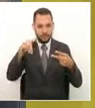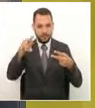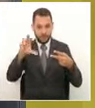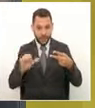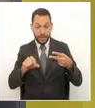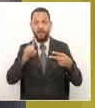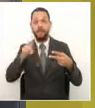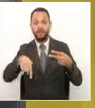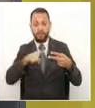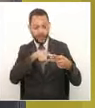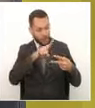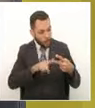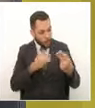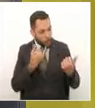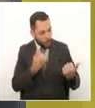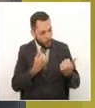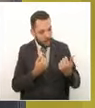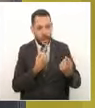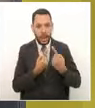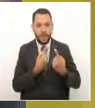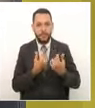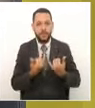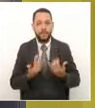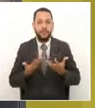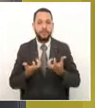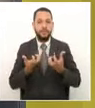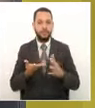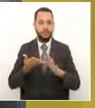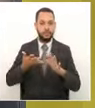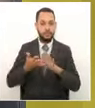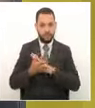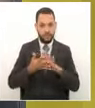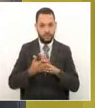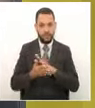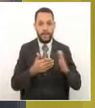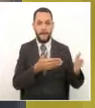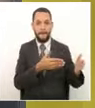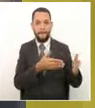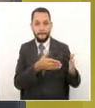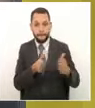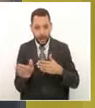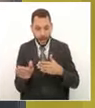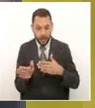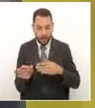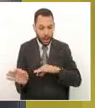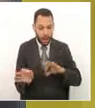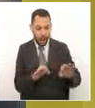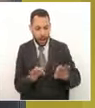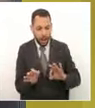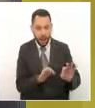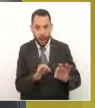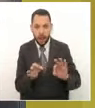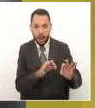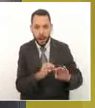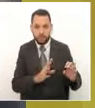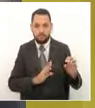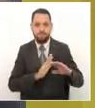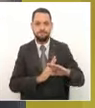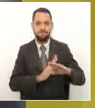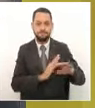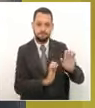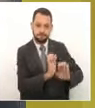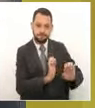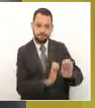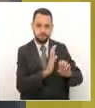juiciosamente nos acompaña acá en el SED. Queremos contarles que dentro del plan de contingencia para la mitigación del COVID-19 en Risaralda,